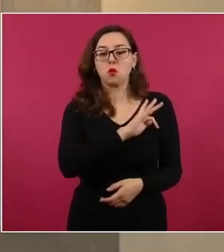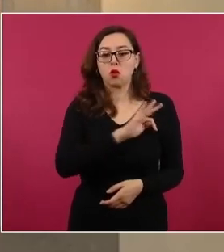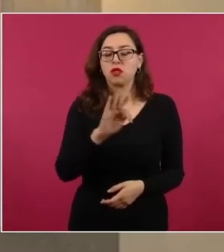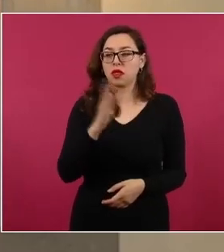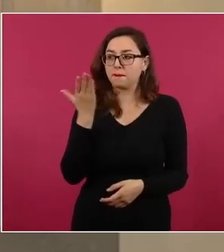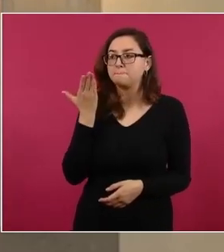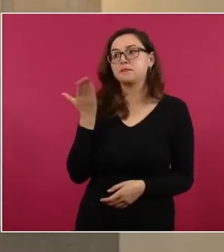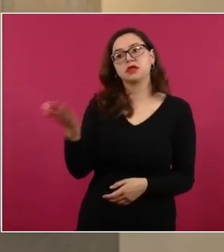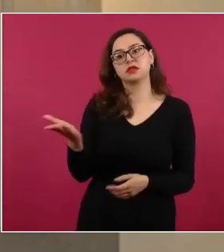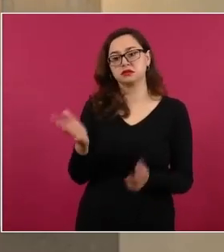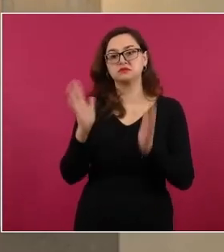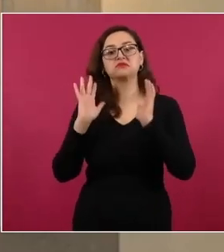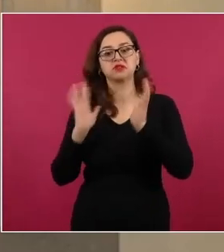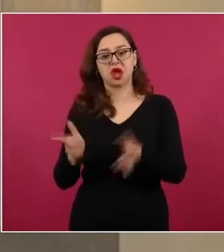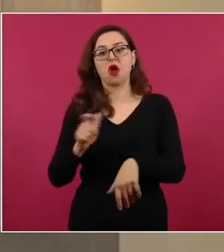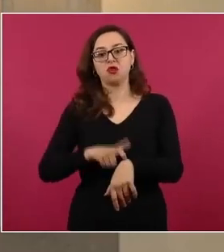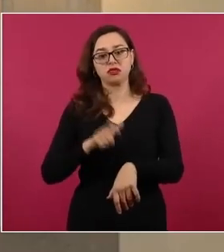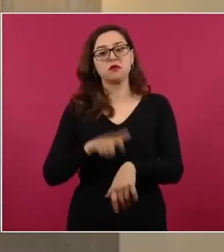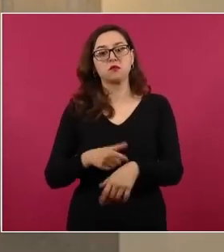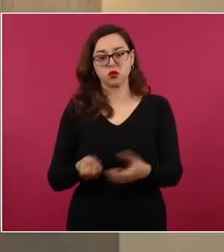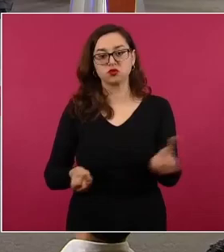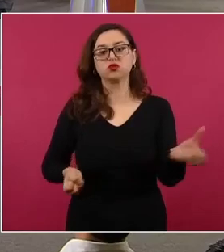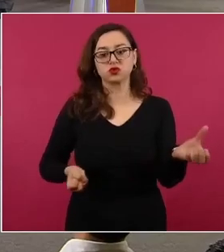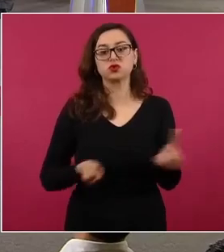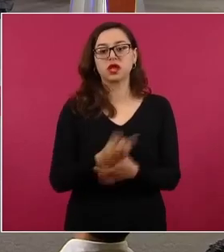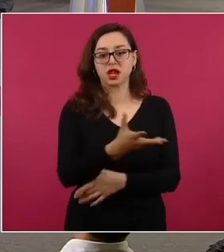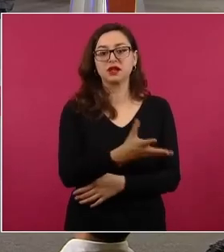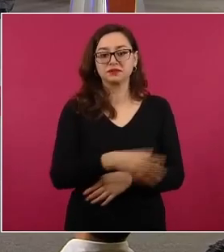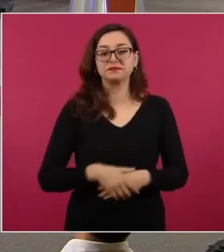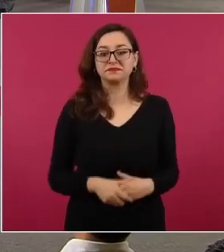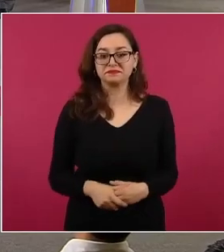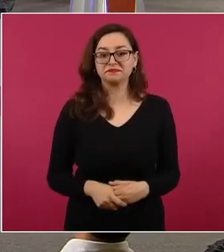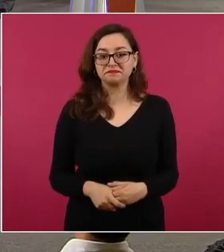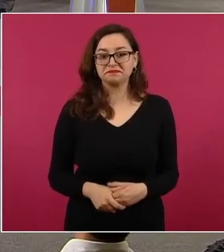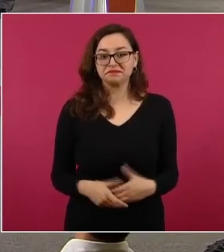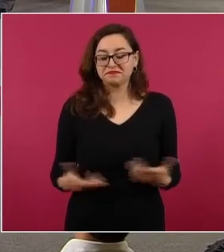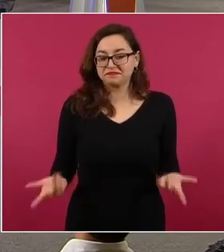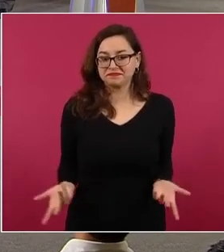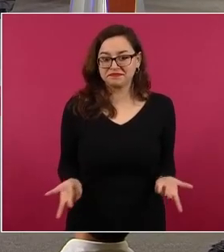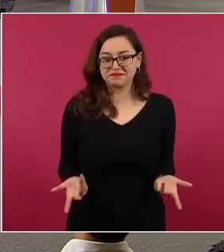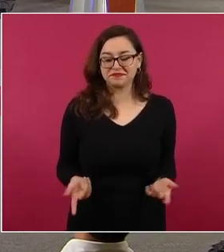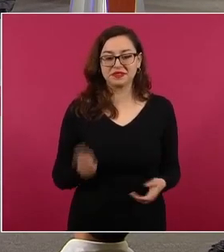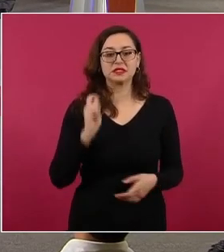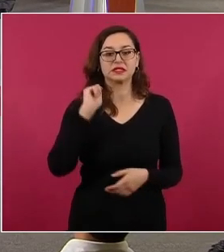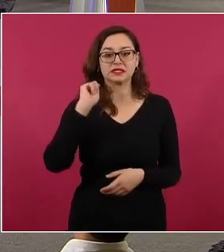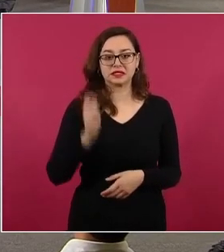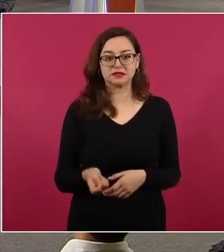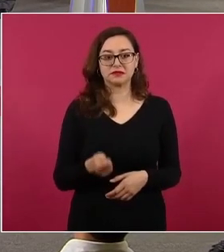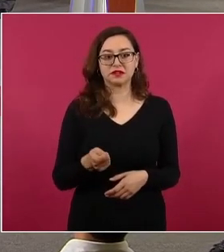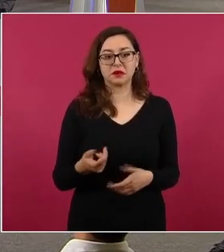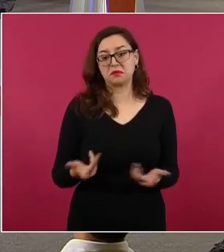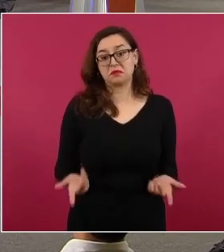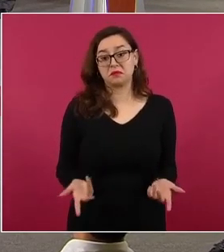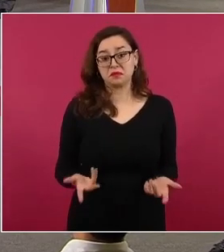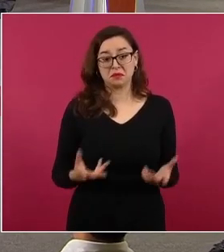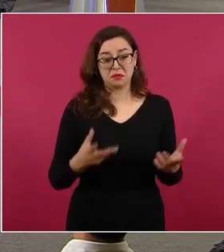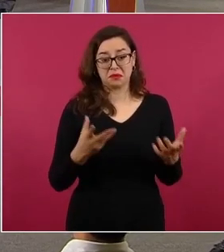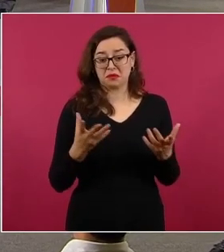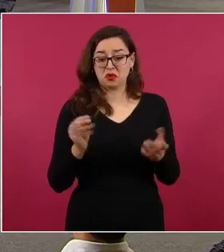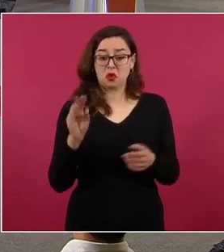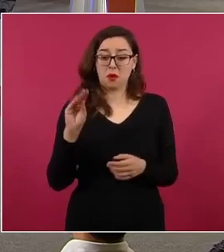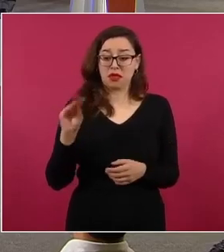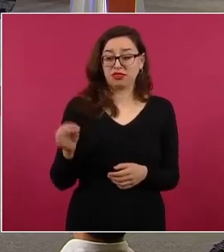mediante amparo ser excarcelados, con lo cual habría una gran, gran